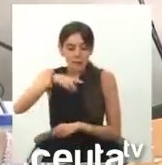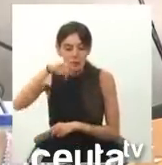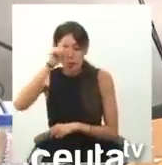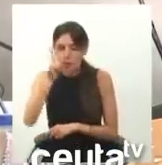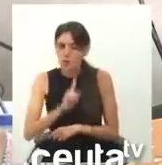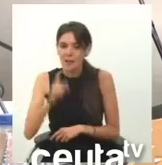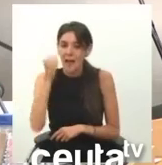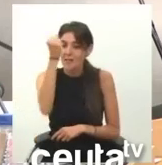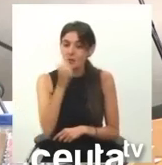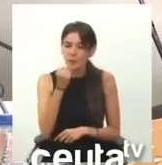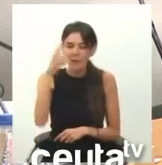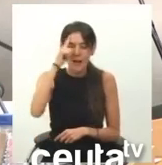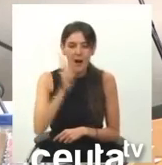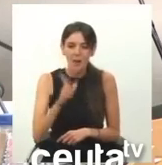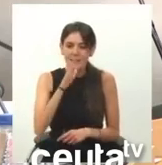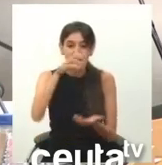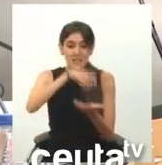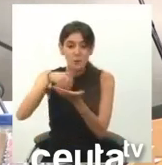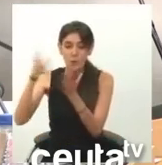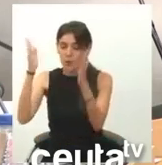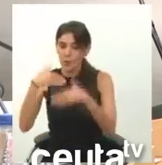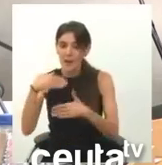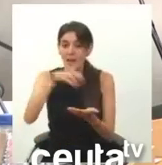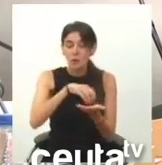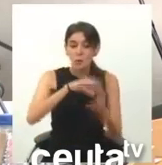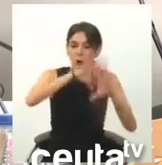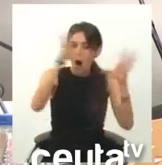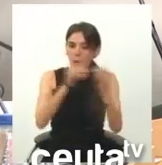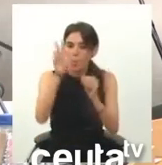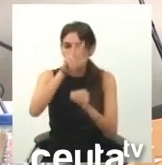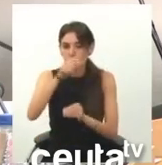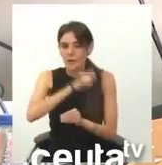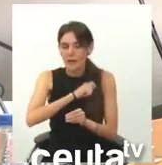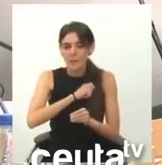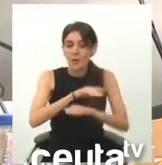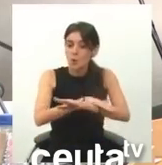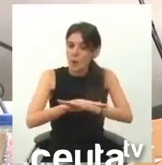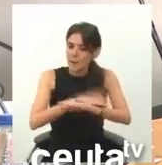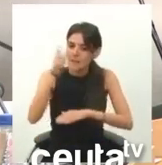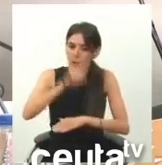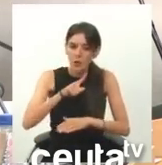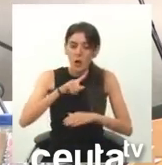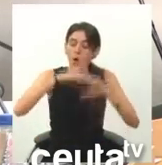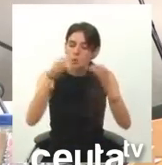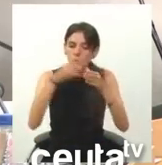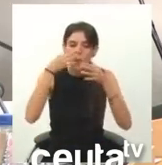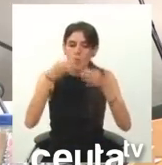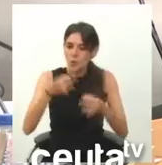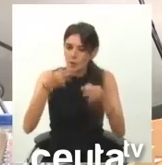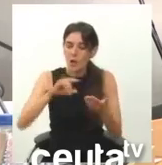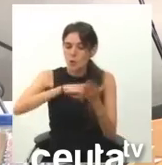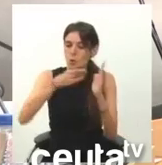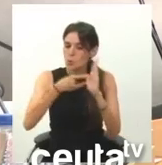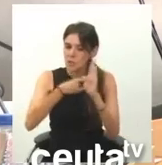No ejerce España la soberanía, no tenemos aquí instituciones, instituciones del conjunto de España, su administración, su fuerza de seguridad, sus